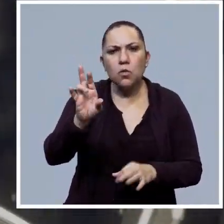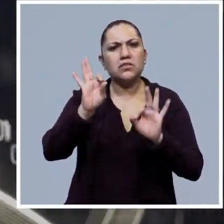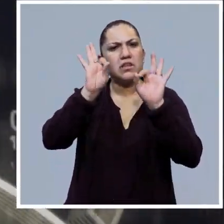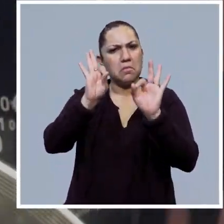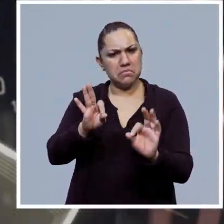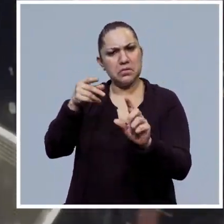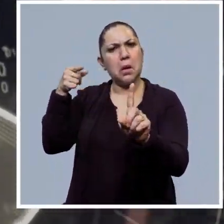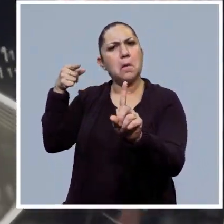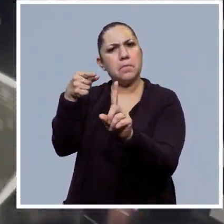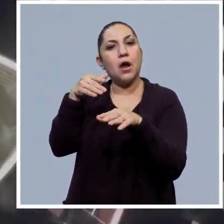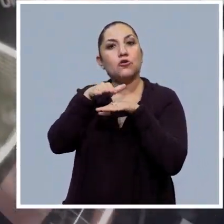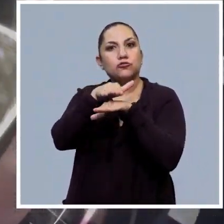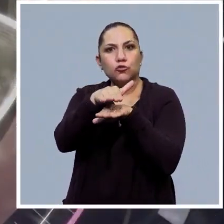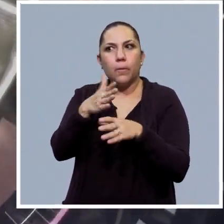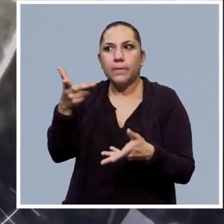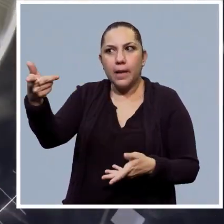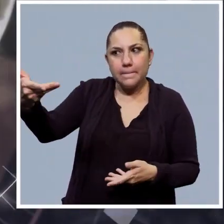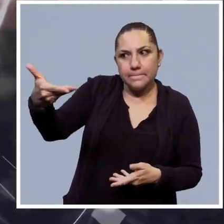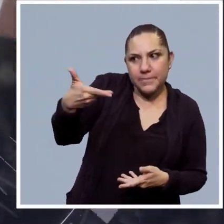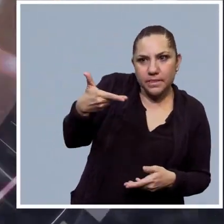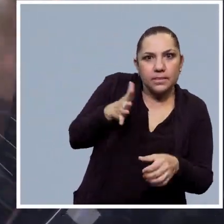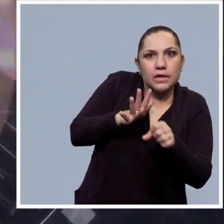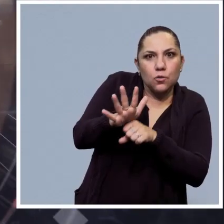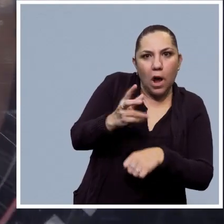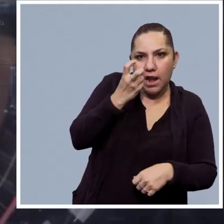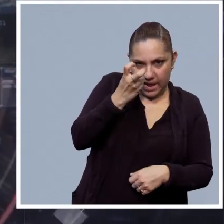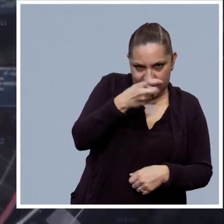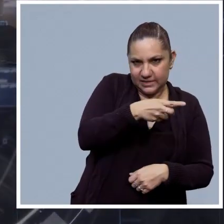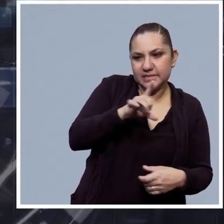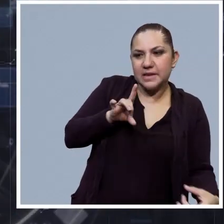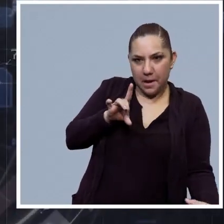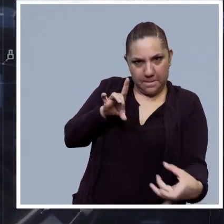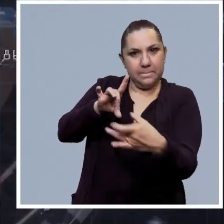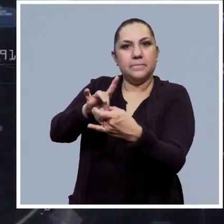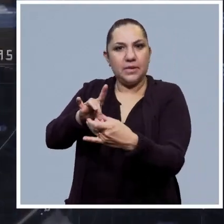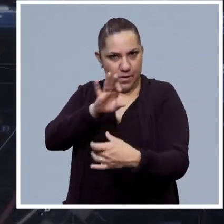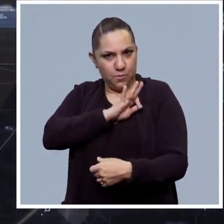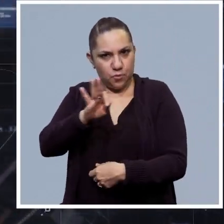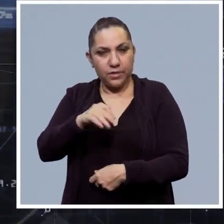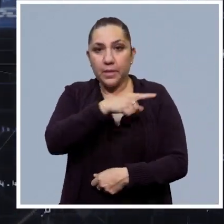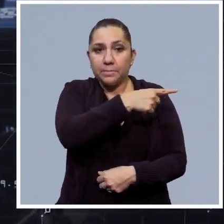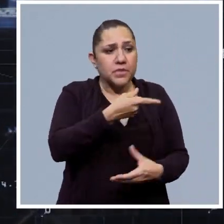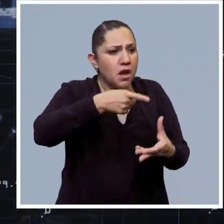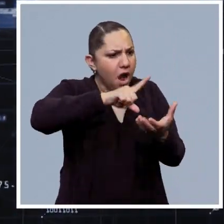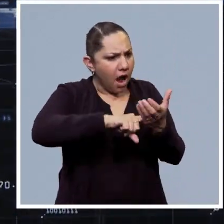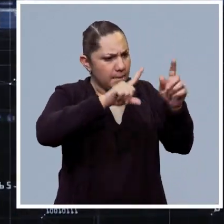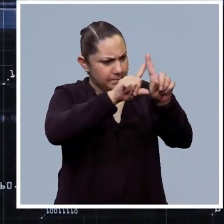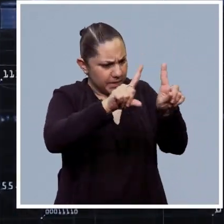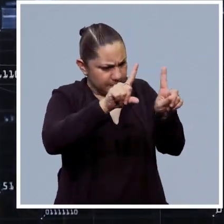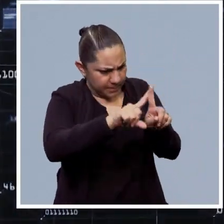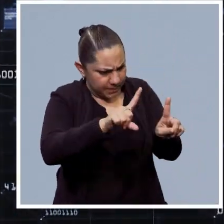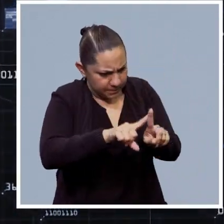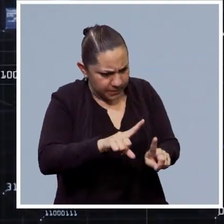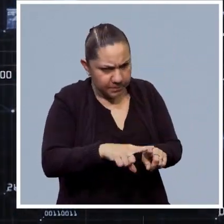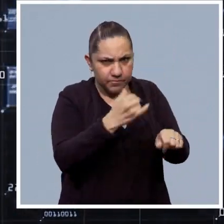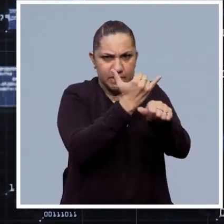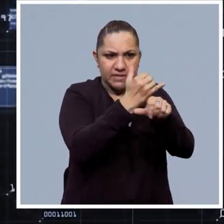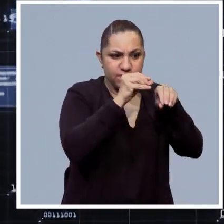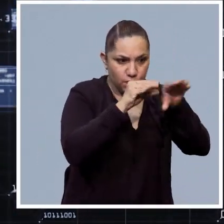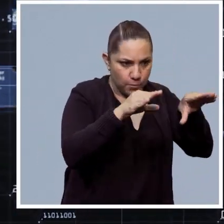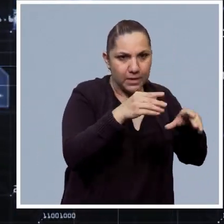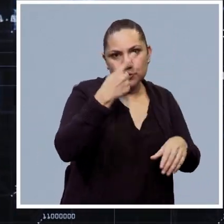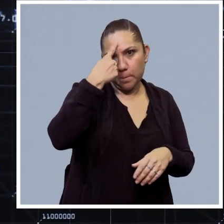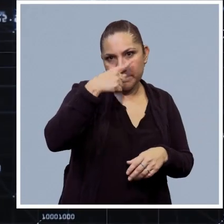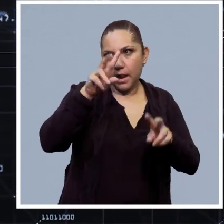con los usuarios, generando respuestas coherentes y contextuales en función del texto proporcionado y está entrenado en una amplia base de